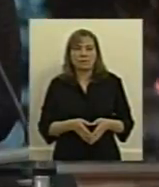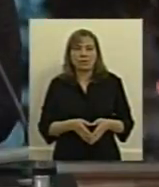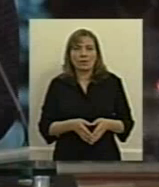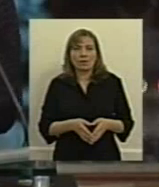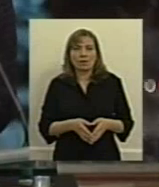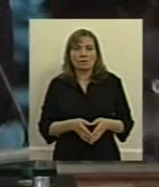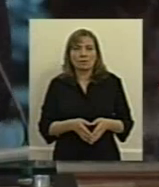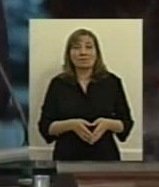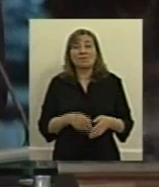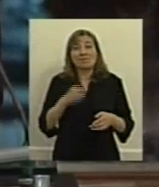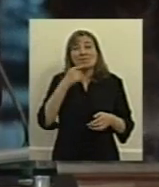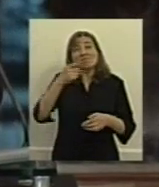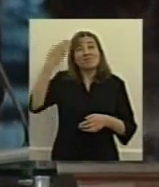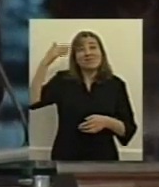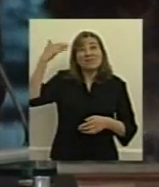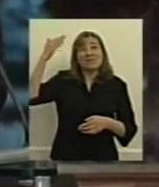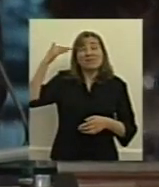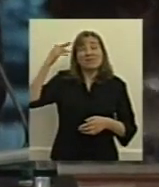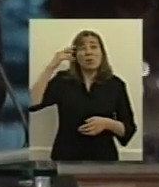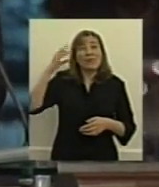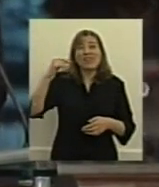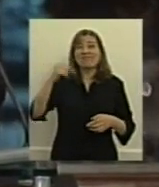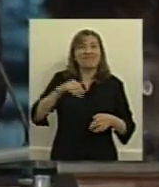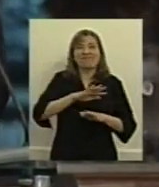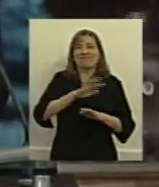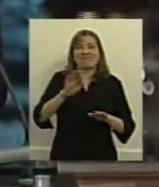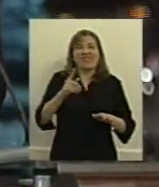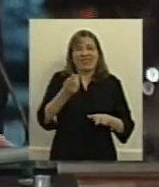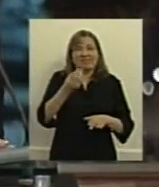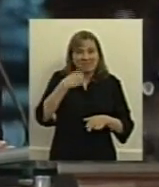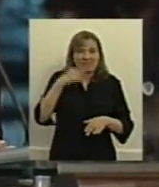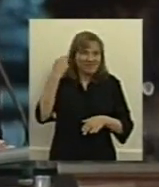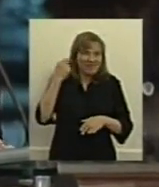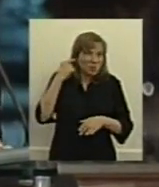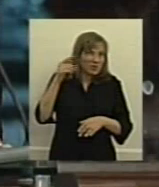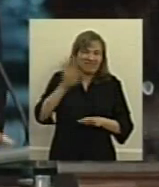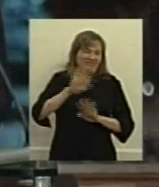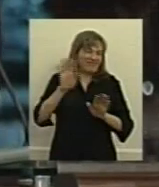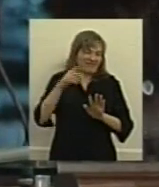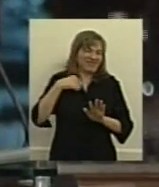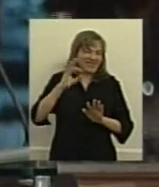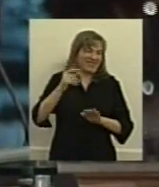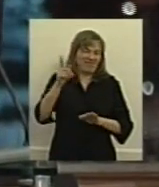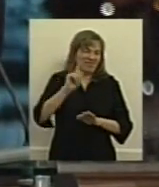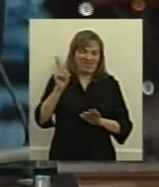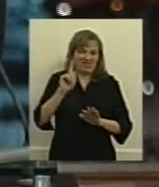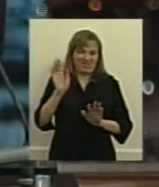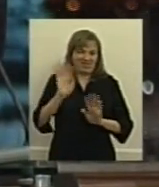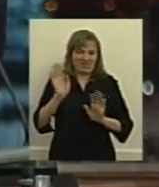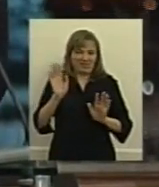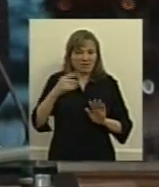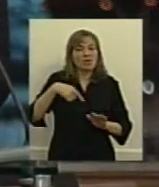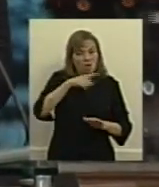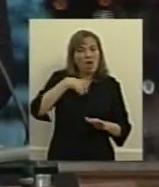que ya sinceramente no se lo traga más nadie al contrario creo que tenemos que ser lo suficientemente